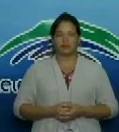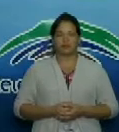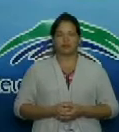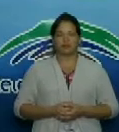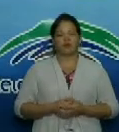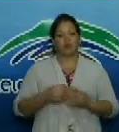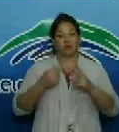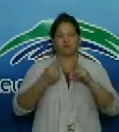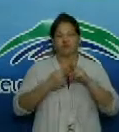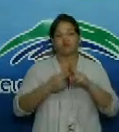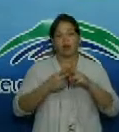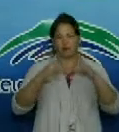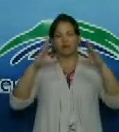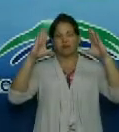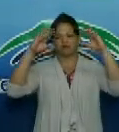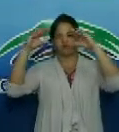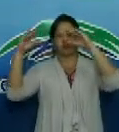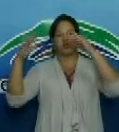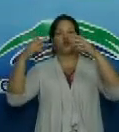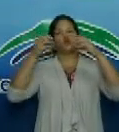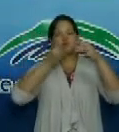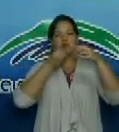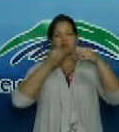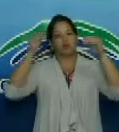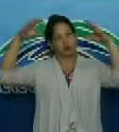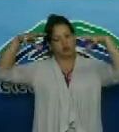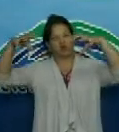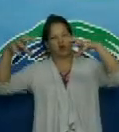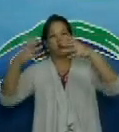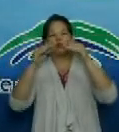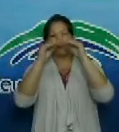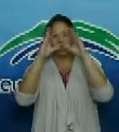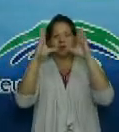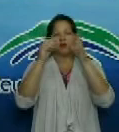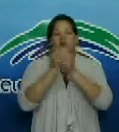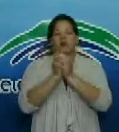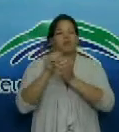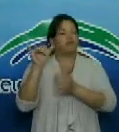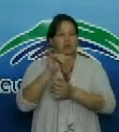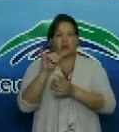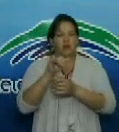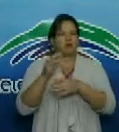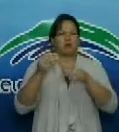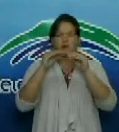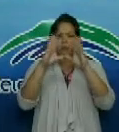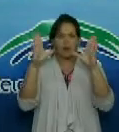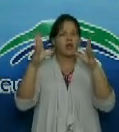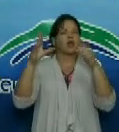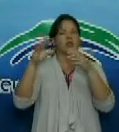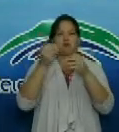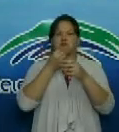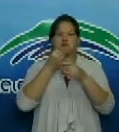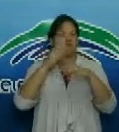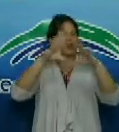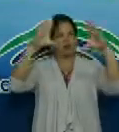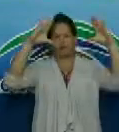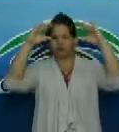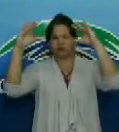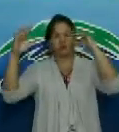habrá predominio de nublados con chubascos en la madrugada para la zona costera la mañana se mantendrá con abundante nubosidad